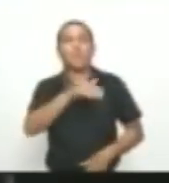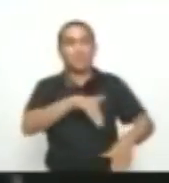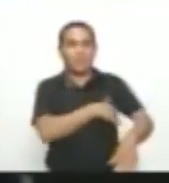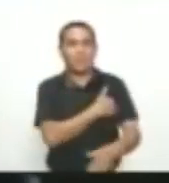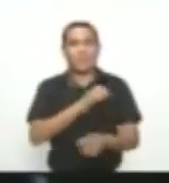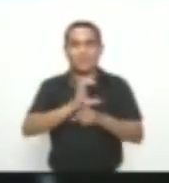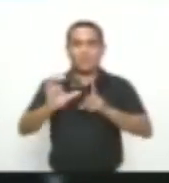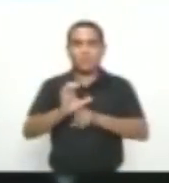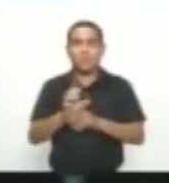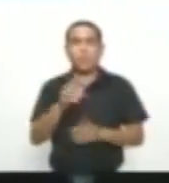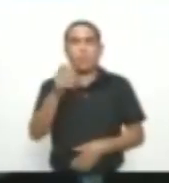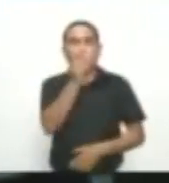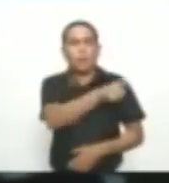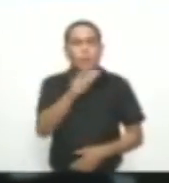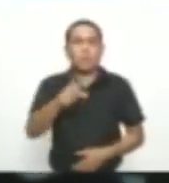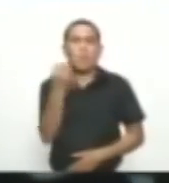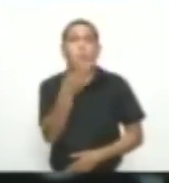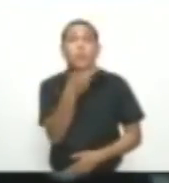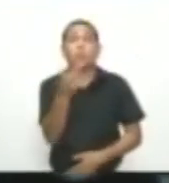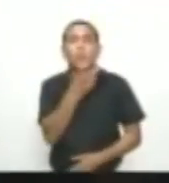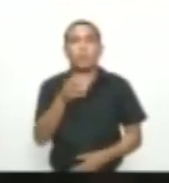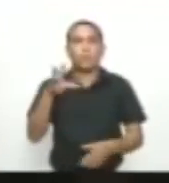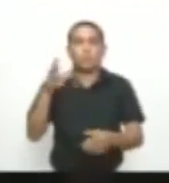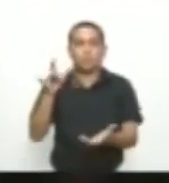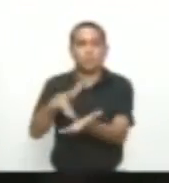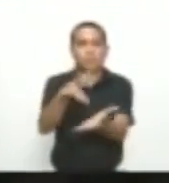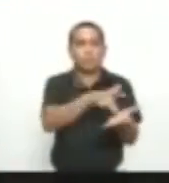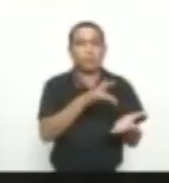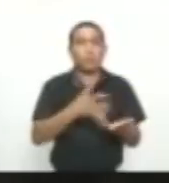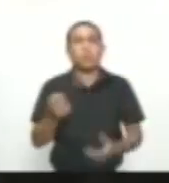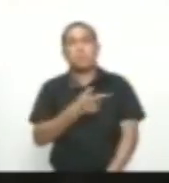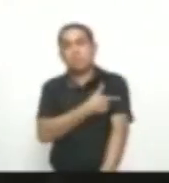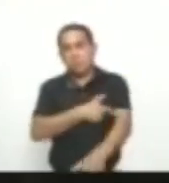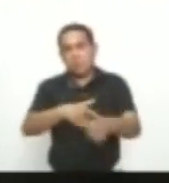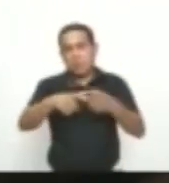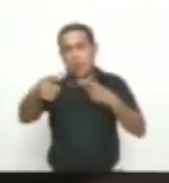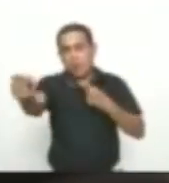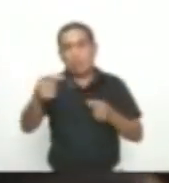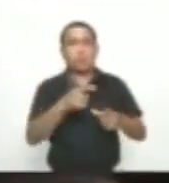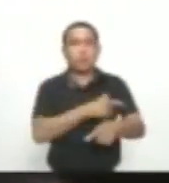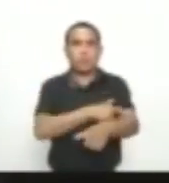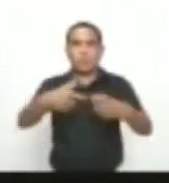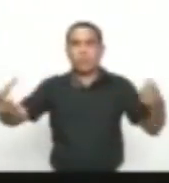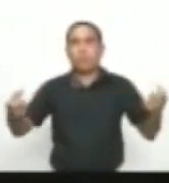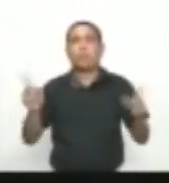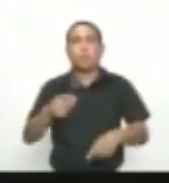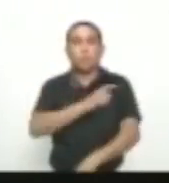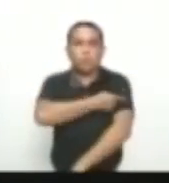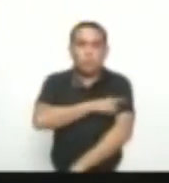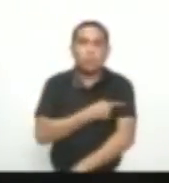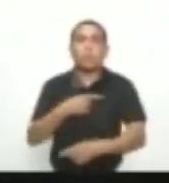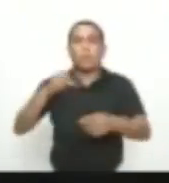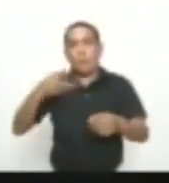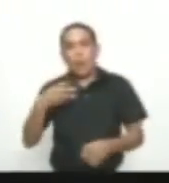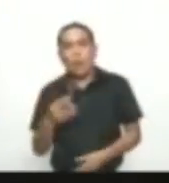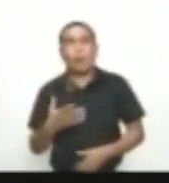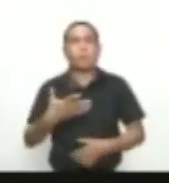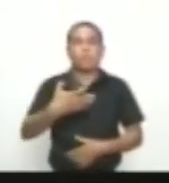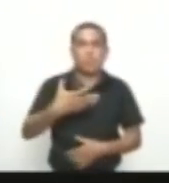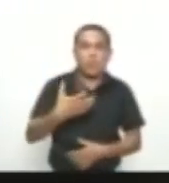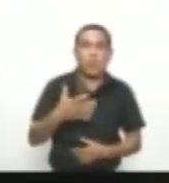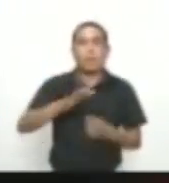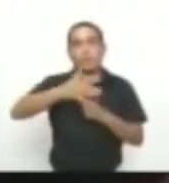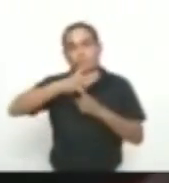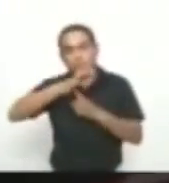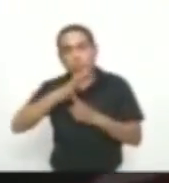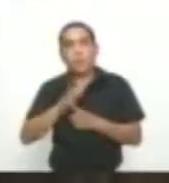Cuenta con más De doscientos Participantes De programas Provenientes De Sabana Grande Santo Tomás Polo Nuevo Tubará Malambo Galapa Palmar